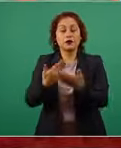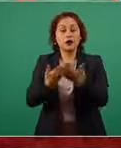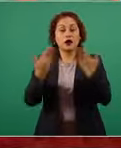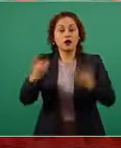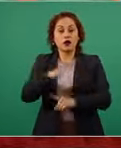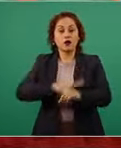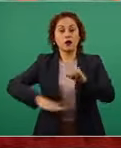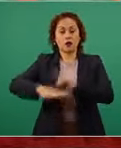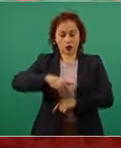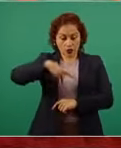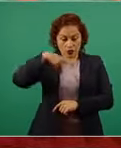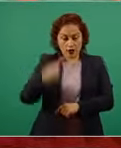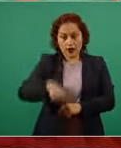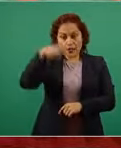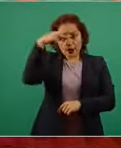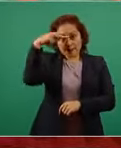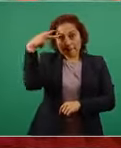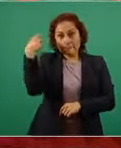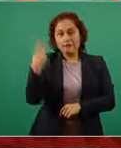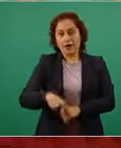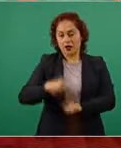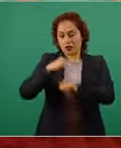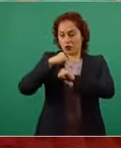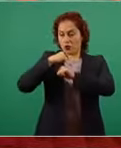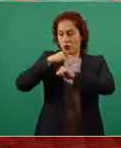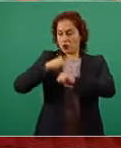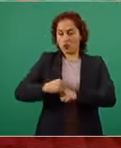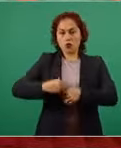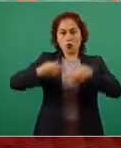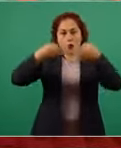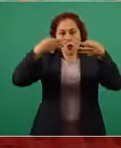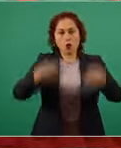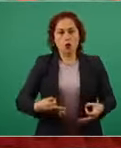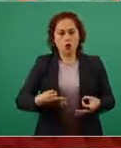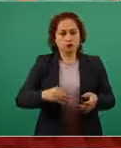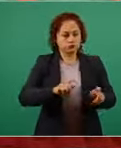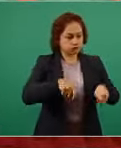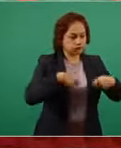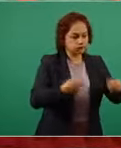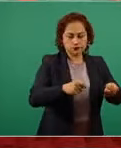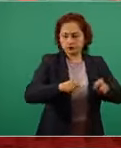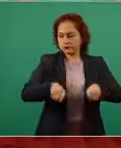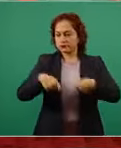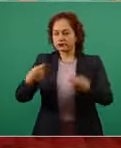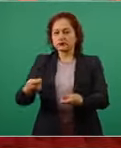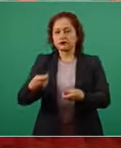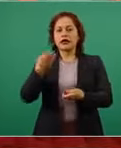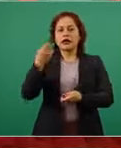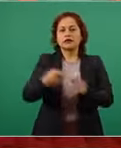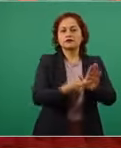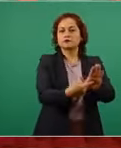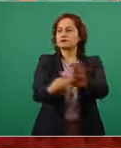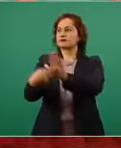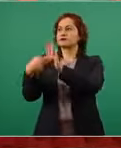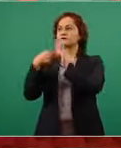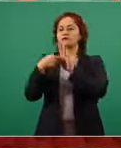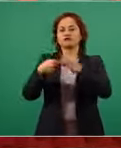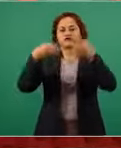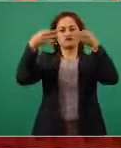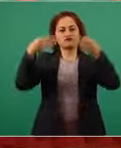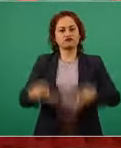seguirá dando ejemplo de dignidad y grandeza esa es la carta